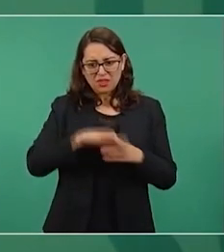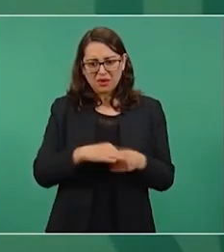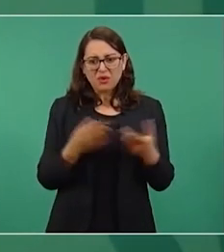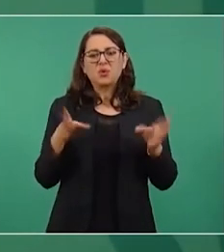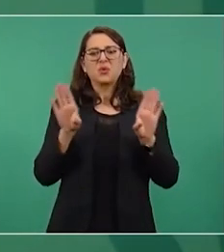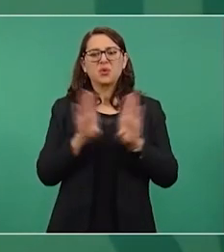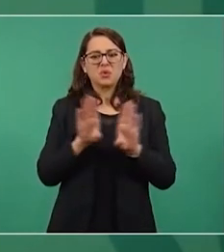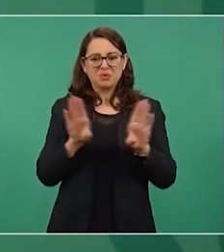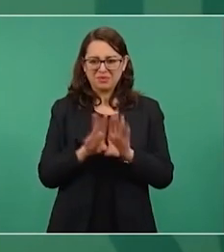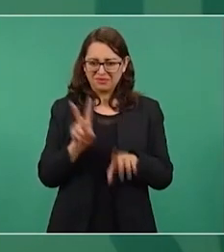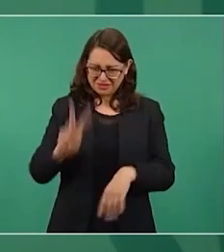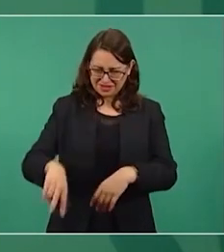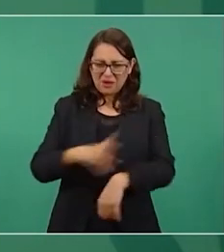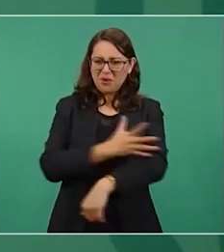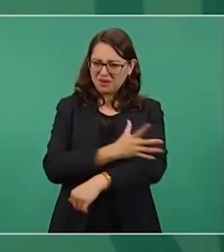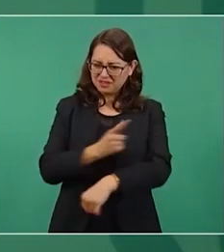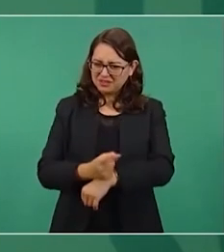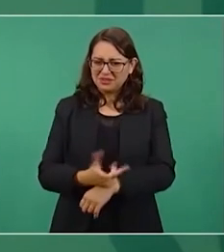en un acto de honestidad.